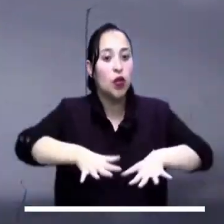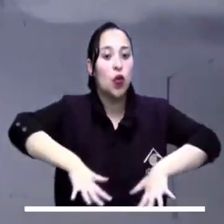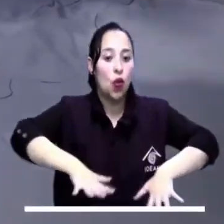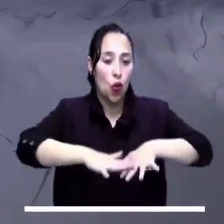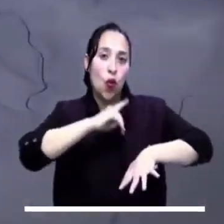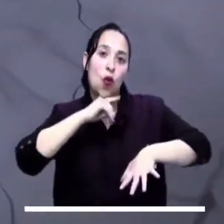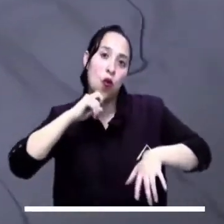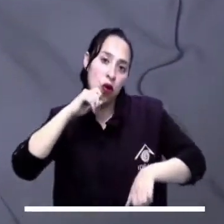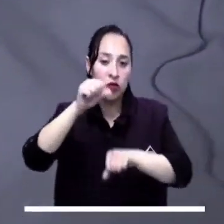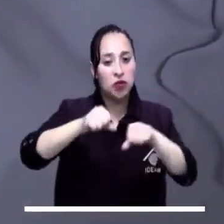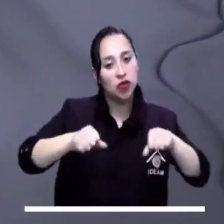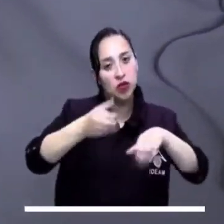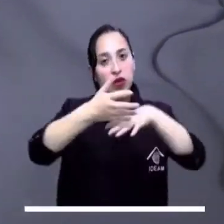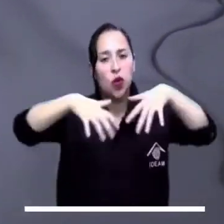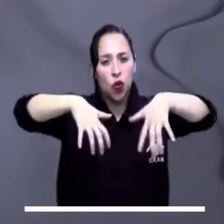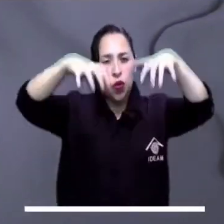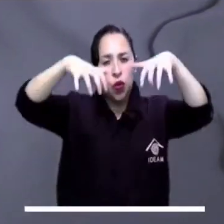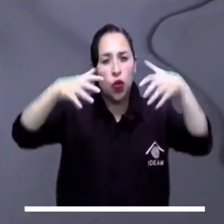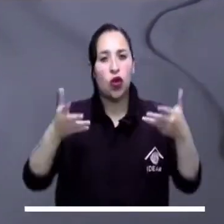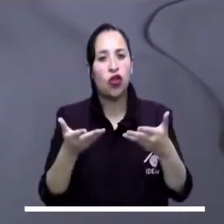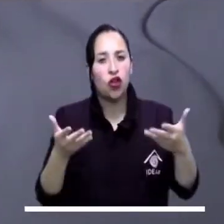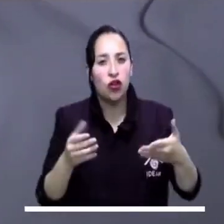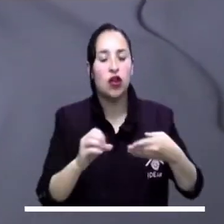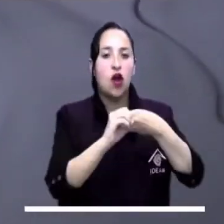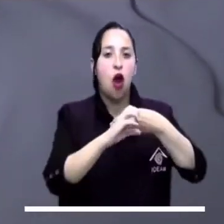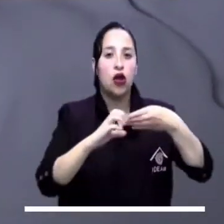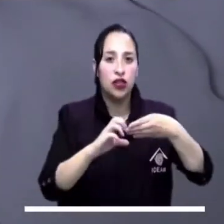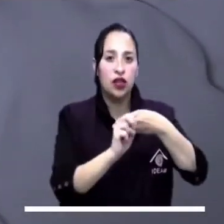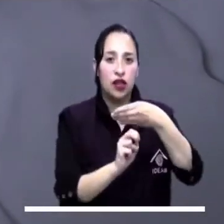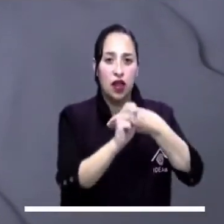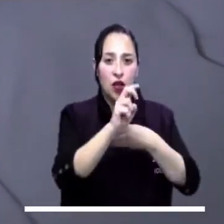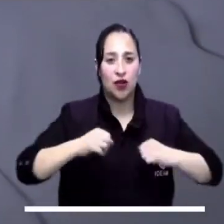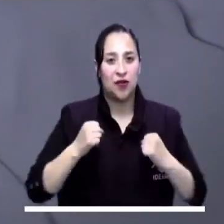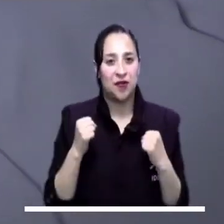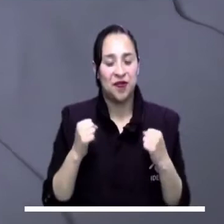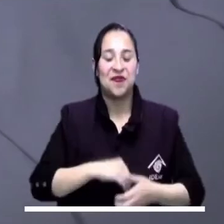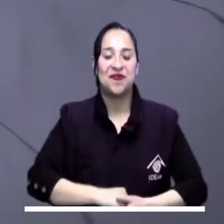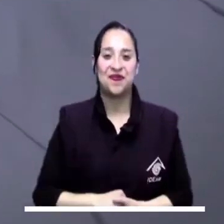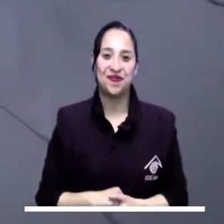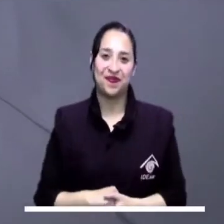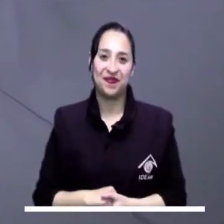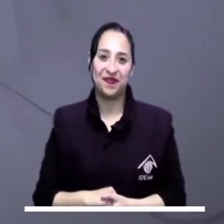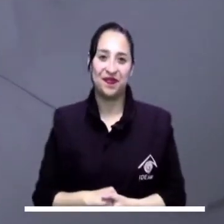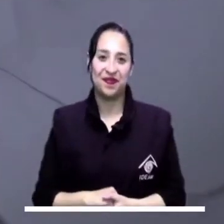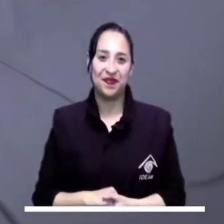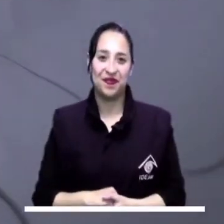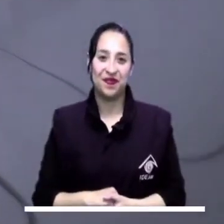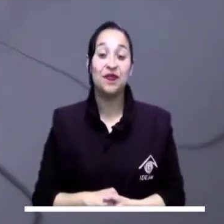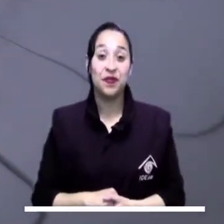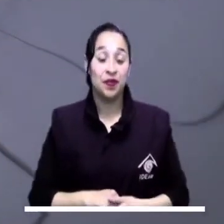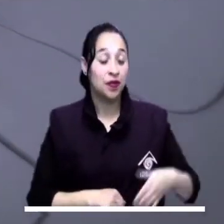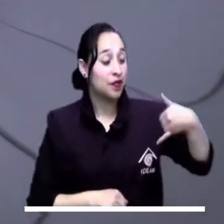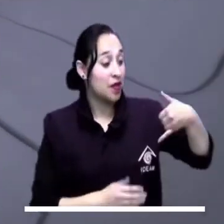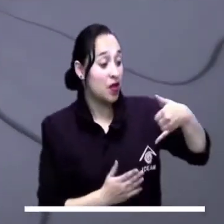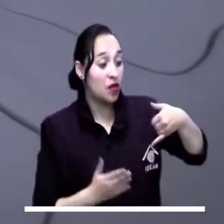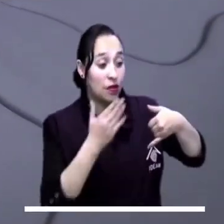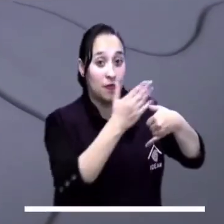Para la capital el pronóstico es de tiempo seco, sin embargo se pueden presentar lluvias ocasionales sobre el occidente y norte de la ciudad.